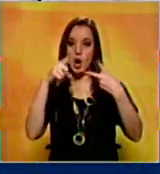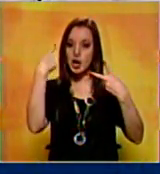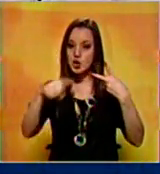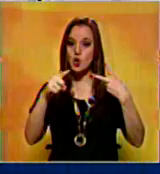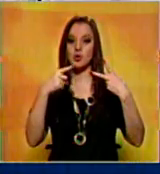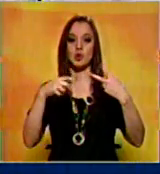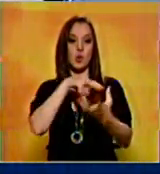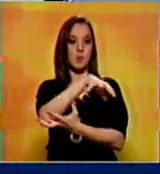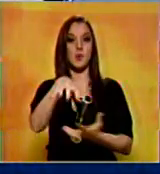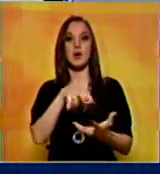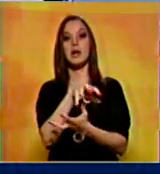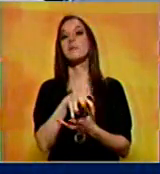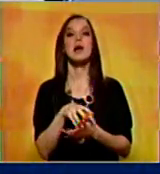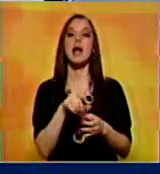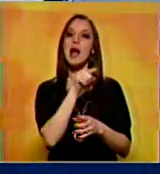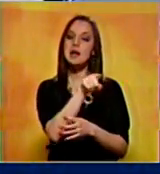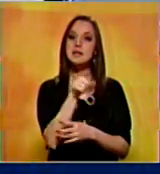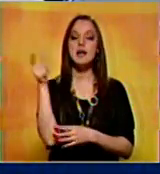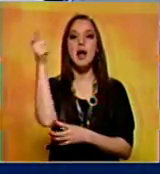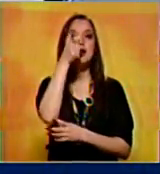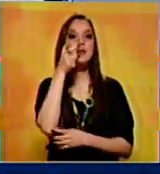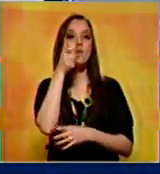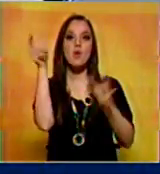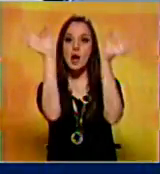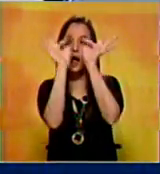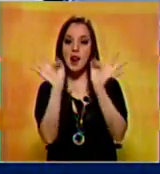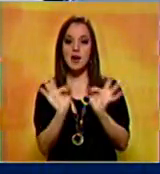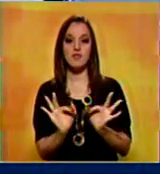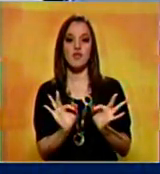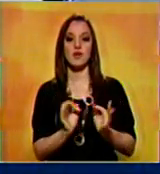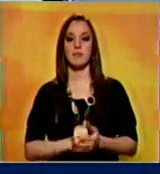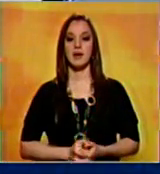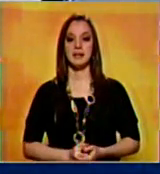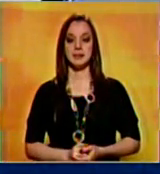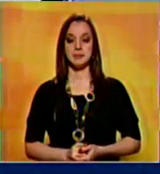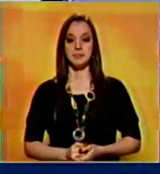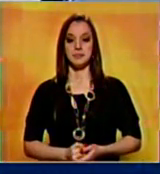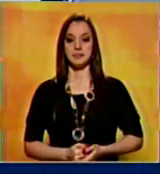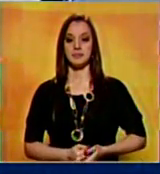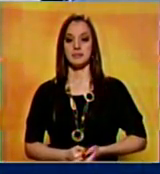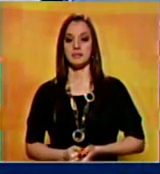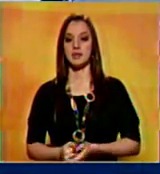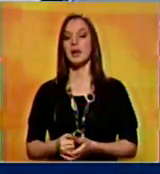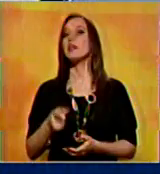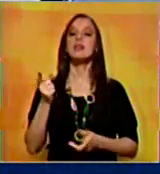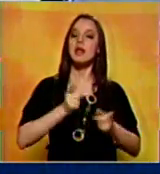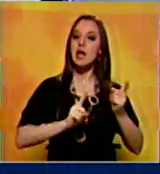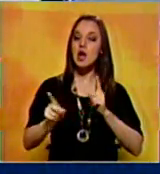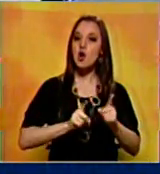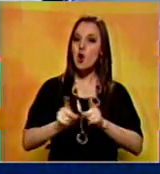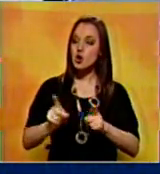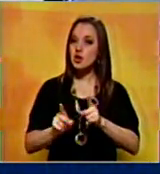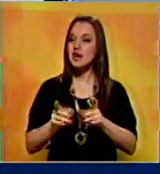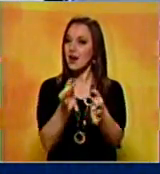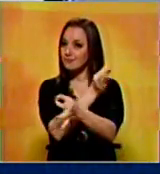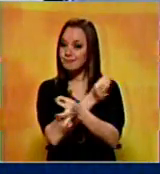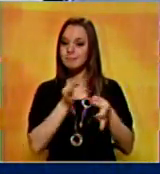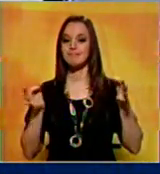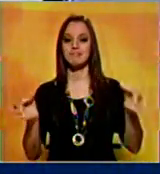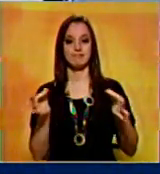clave es buscar la forma de hacer una coordinación que sea eficaz,